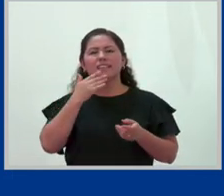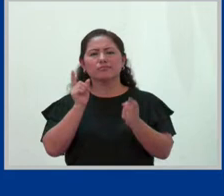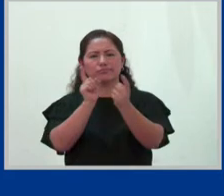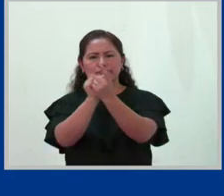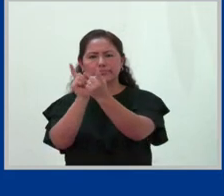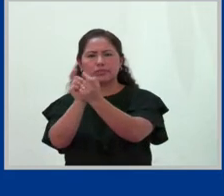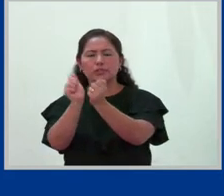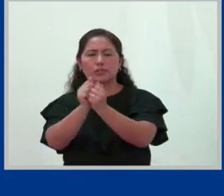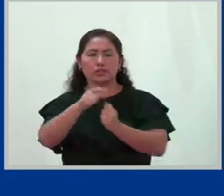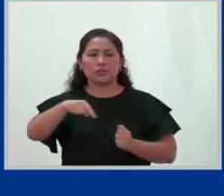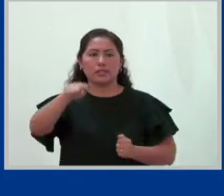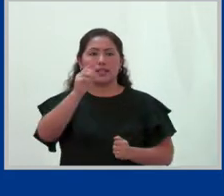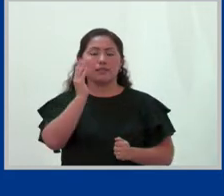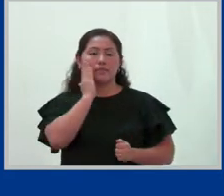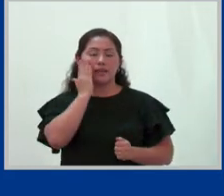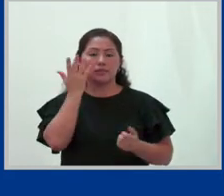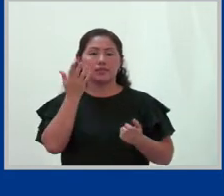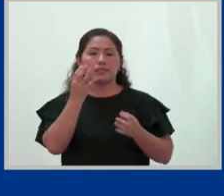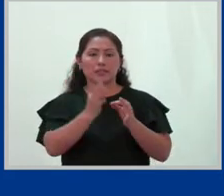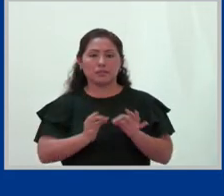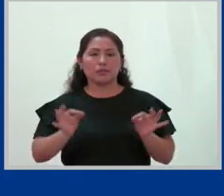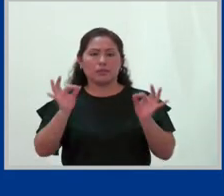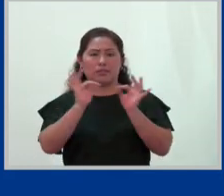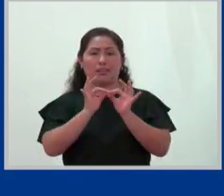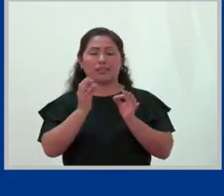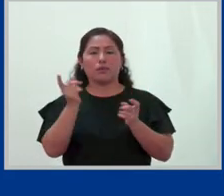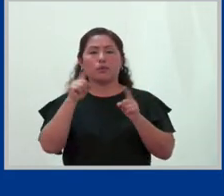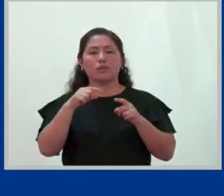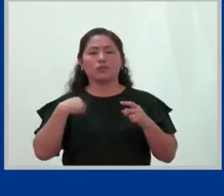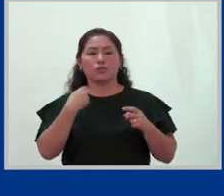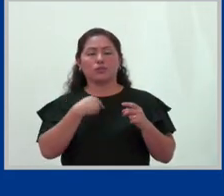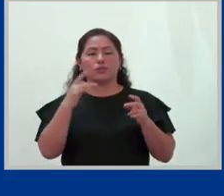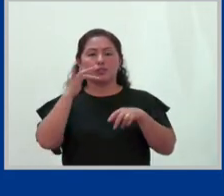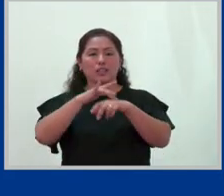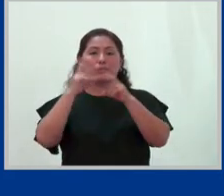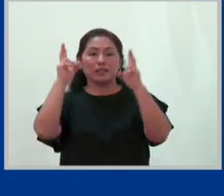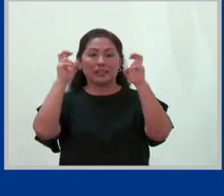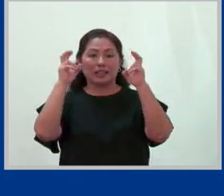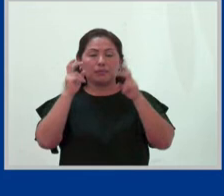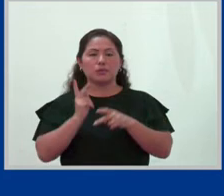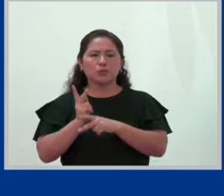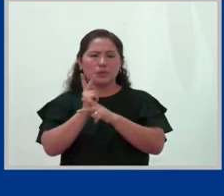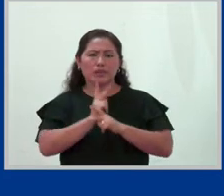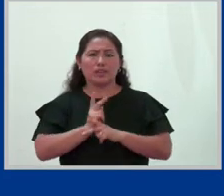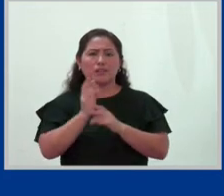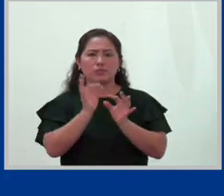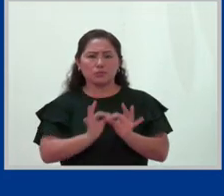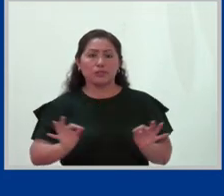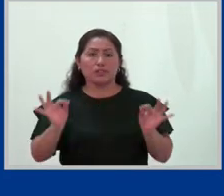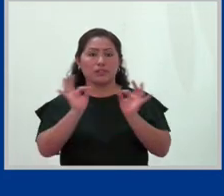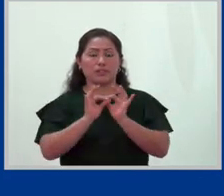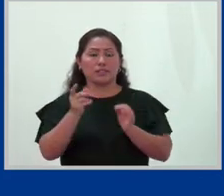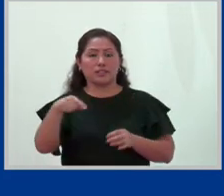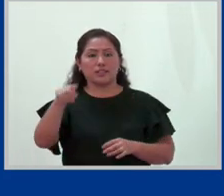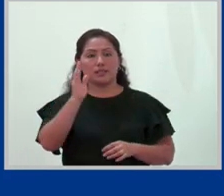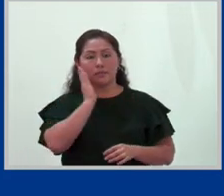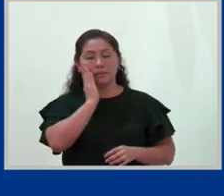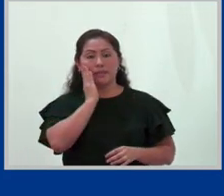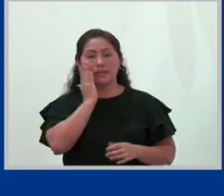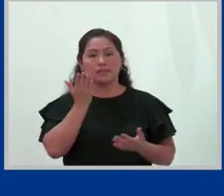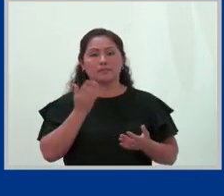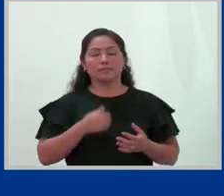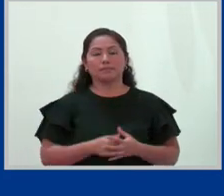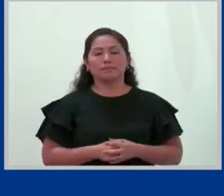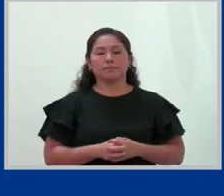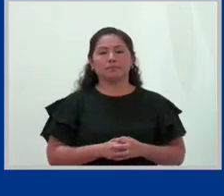Por eso es tan importante cuando hablamos de maternidad hablar de los cuidados y su importancia. Comentarles,